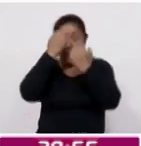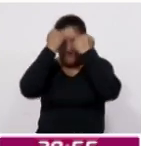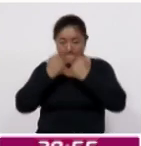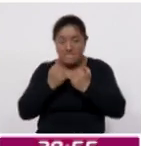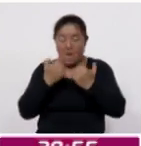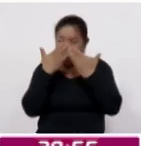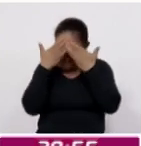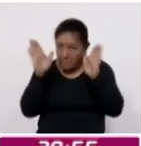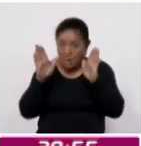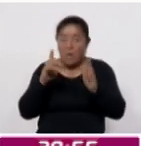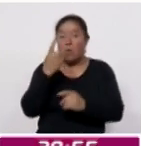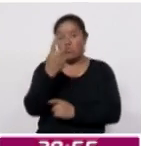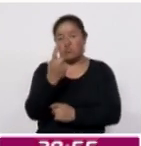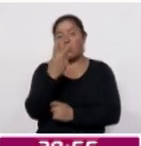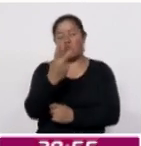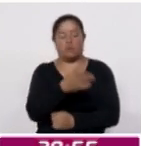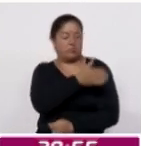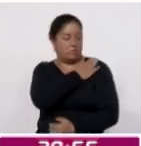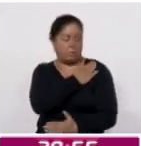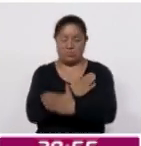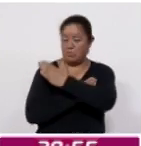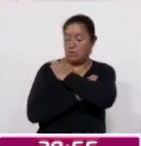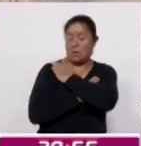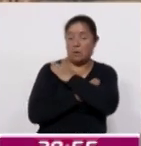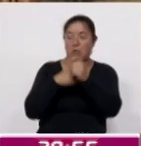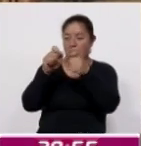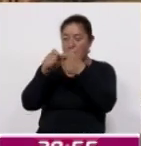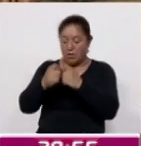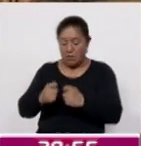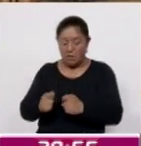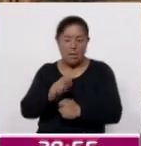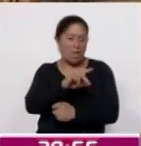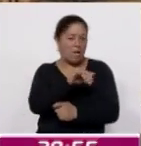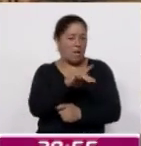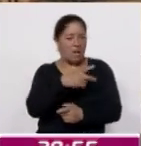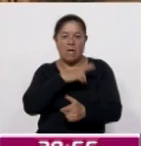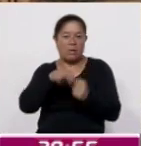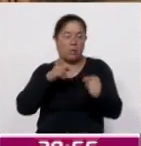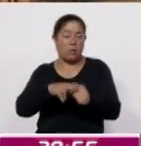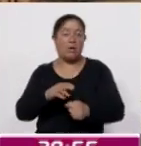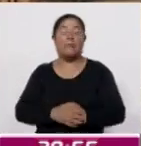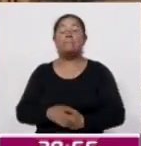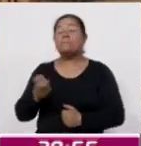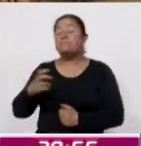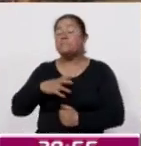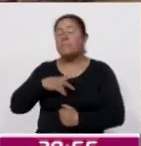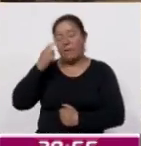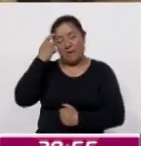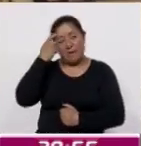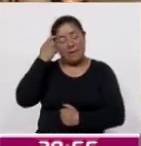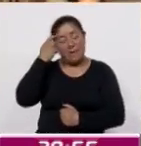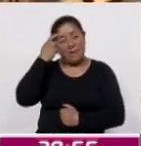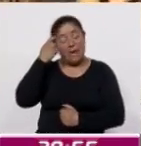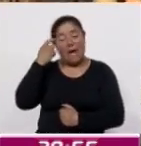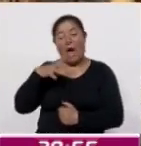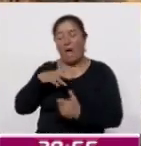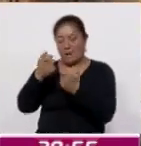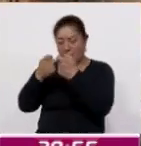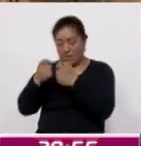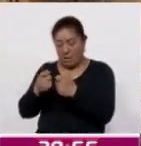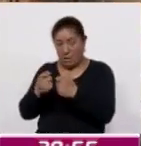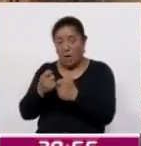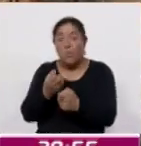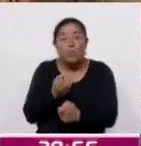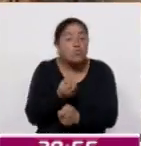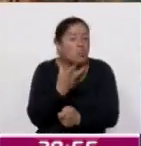abiertos de uno o dos lienzos tejidos con lana natural. Como es de greca, tiene que llevar mucho, contar bien los hilos para